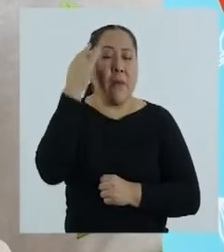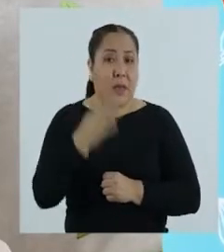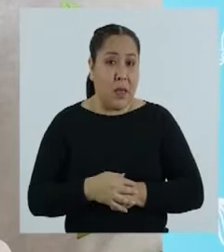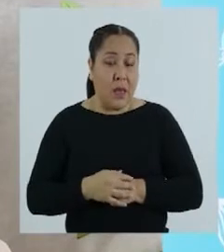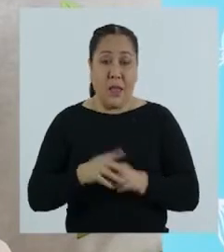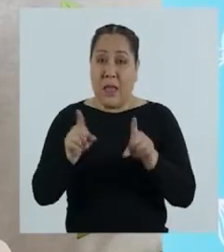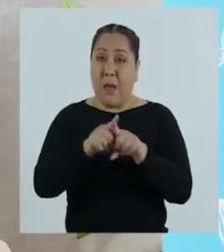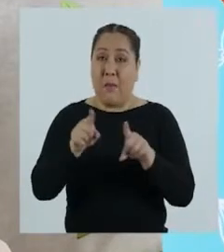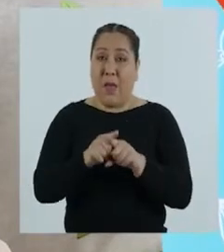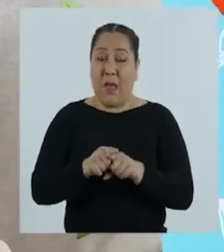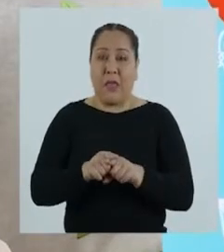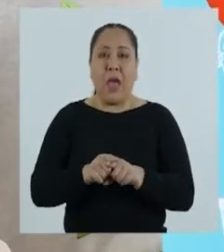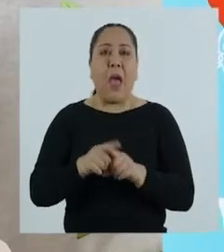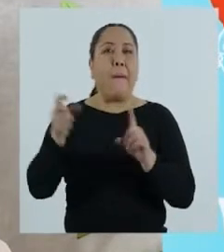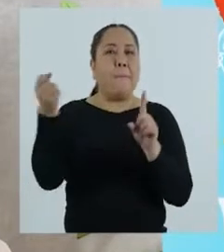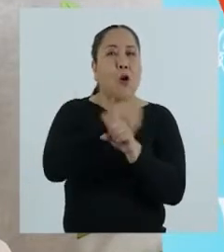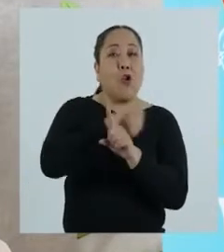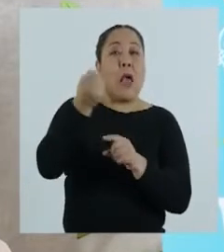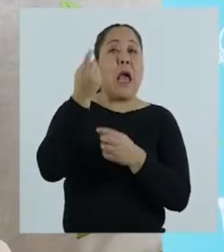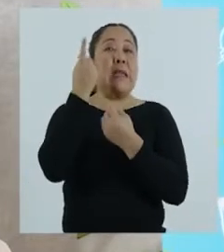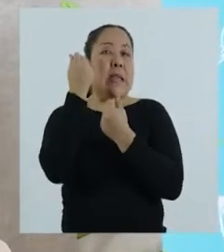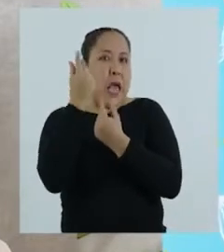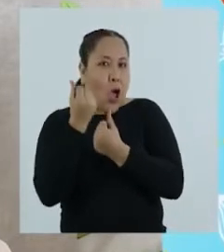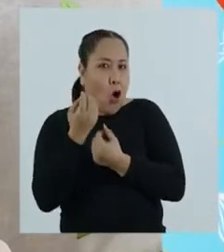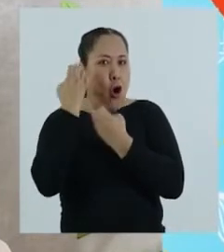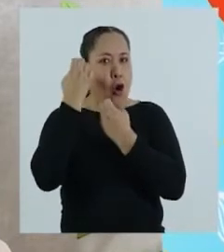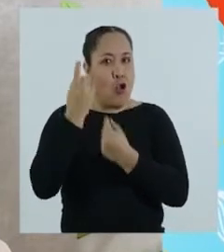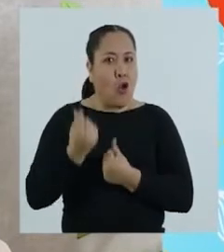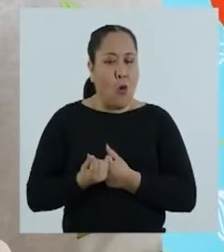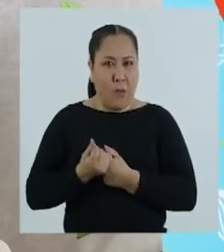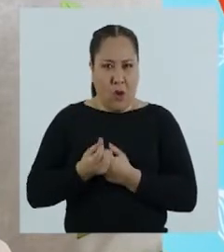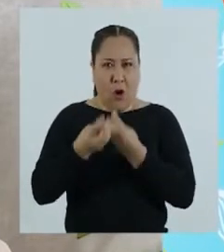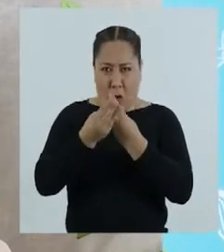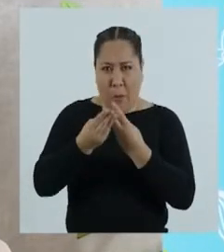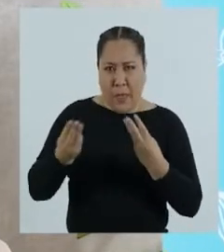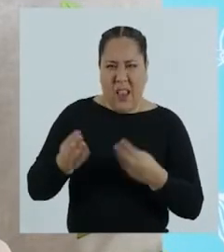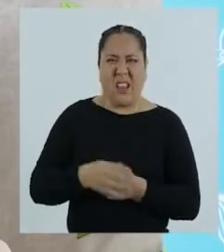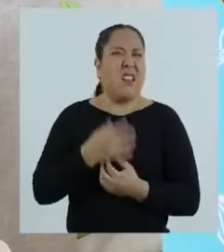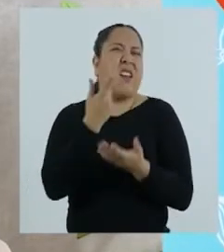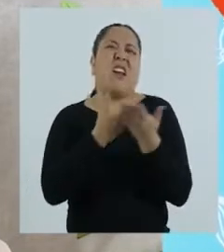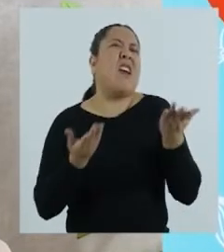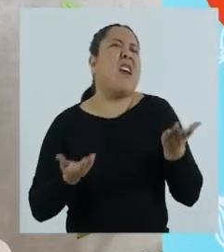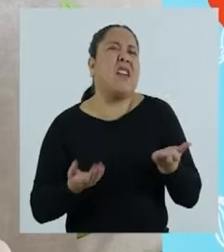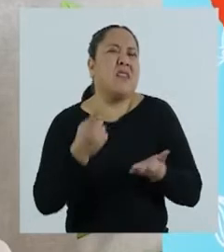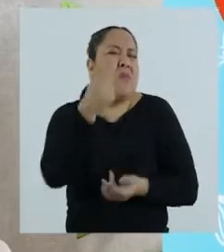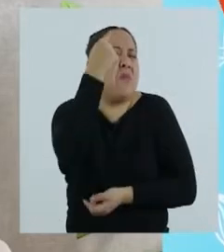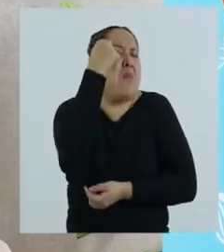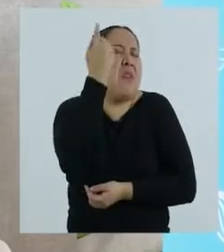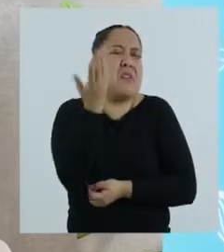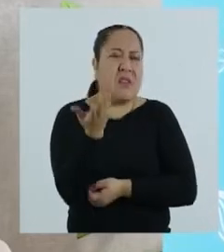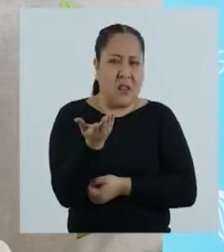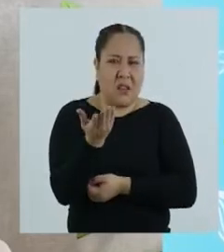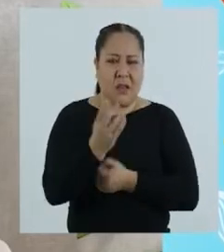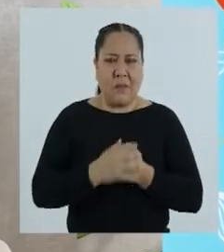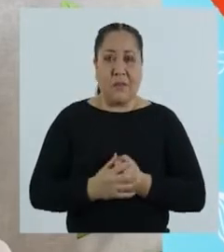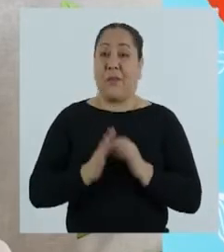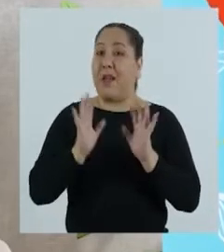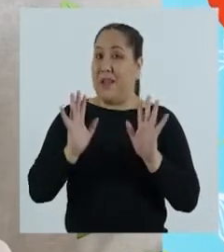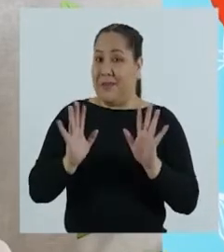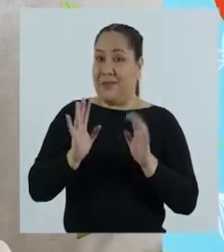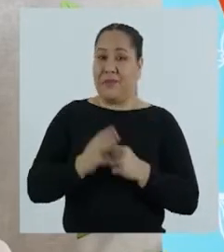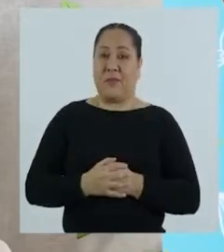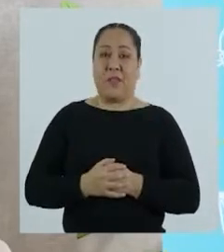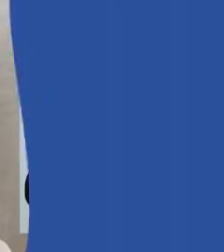y ustedes saben que también hay violencia económica o patrimonial. ¿Qué es eso, profesora? Se preguntarán